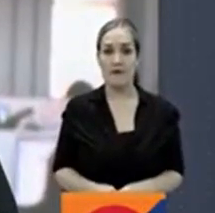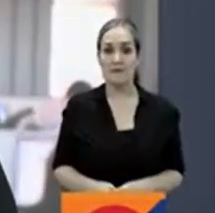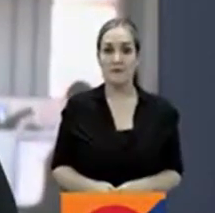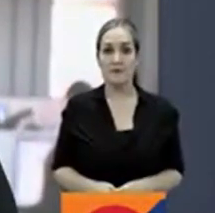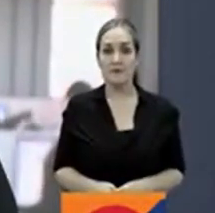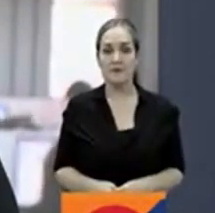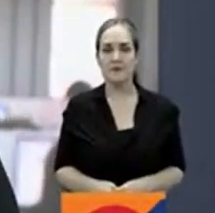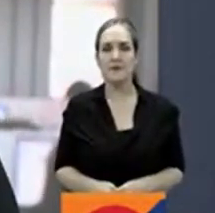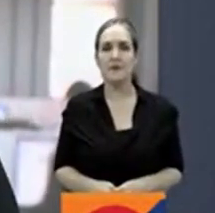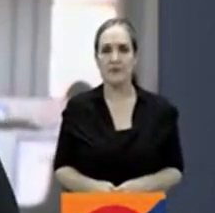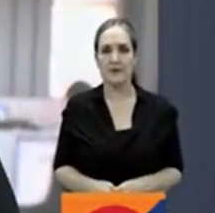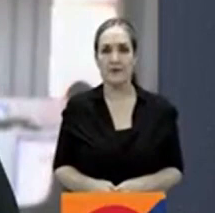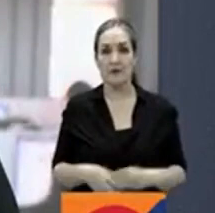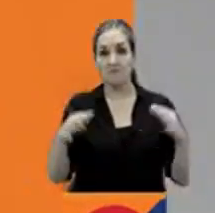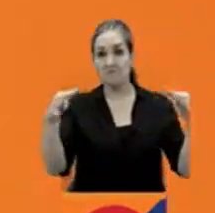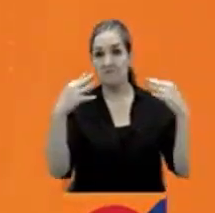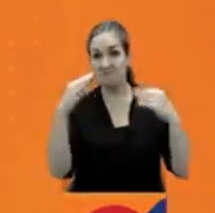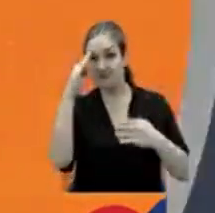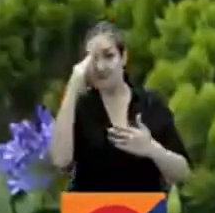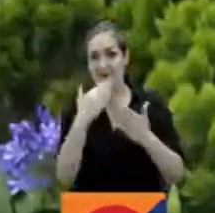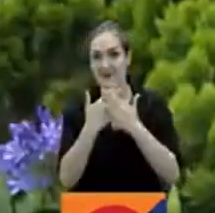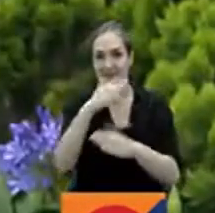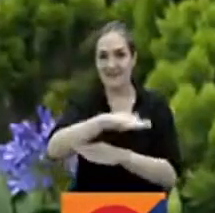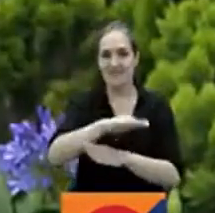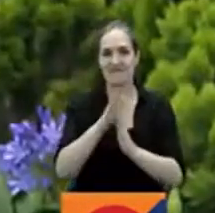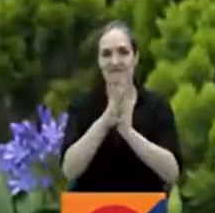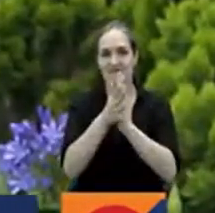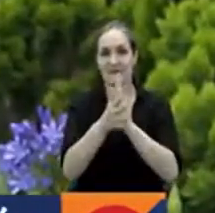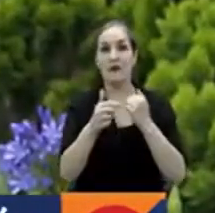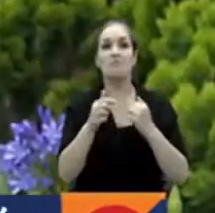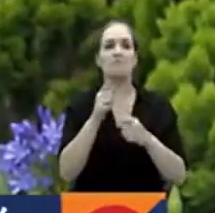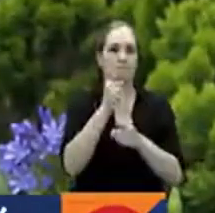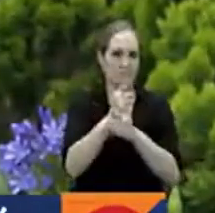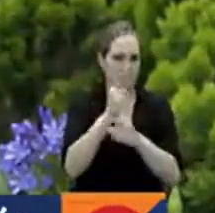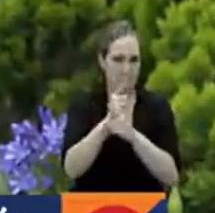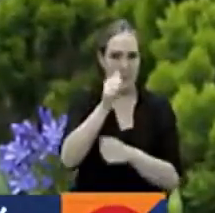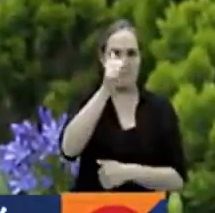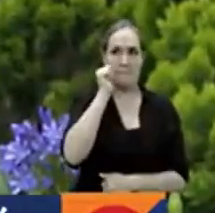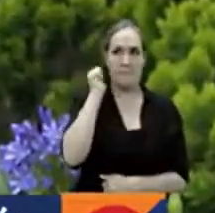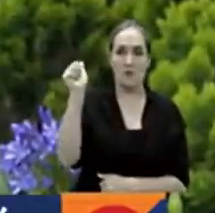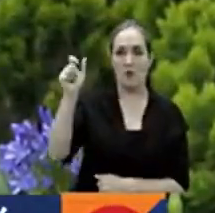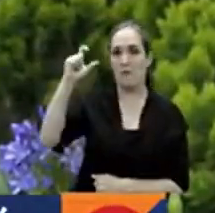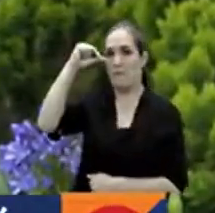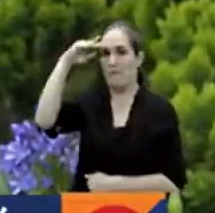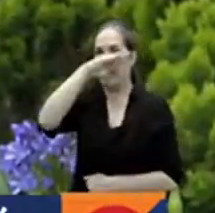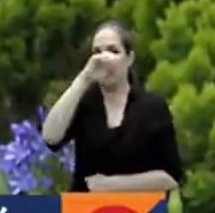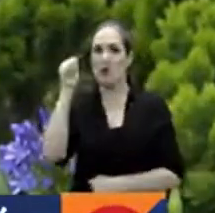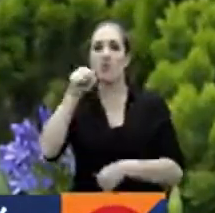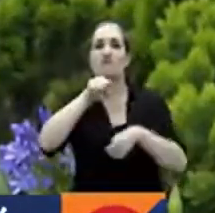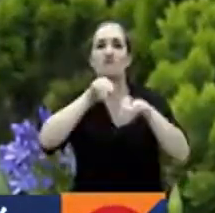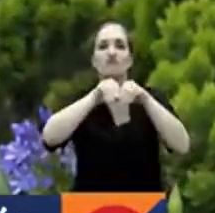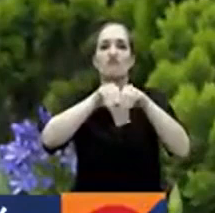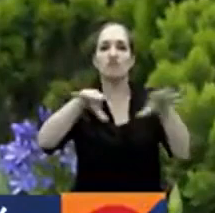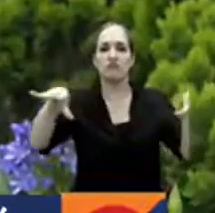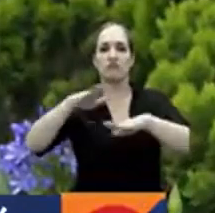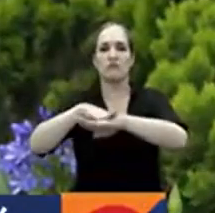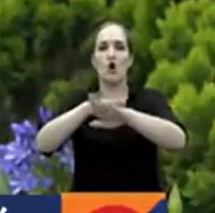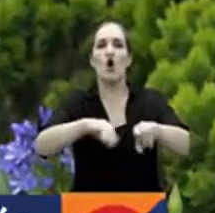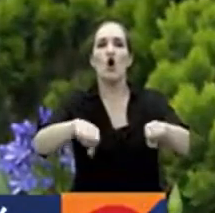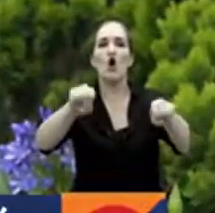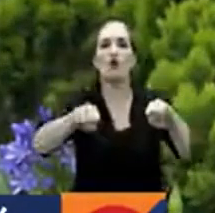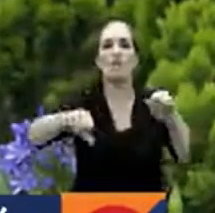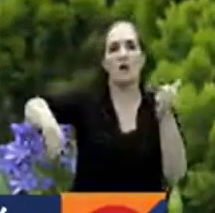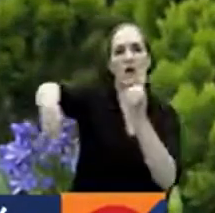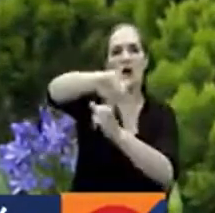José Fernando y televidentes, muy buenas tardes. Así es, fue el mismo presidente de la República, Gustavo Petro, el que confirmó esta importante